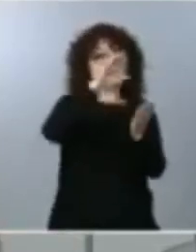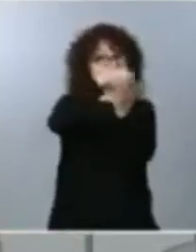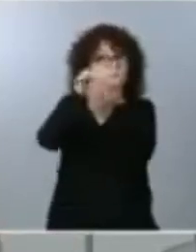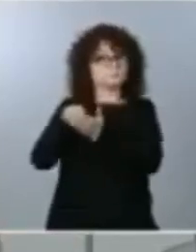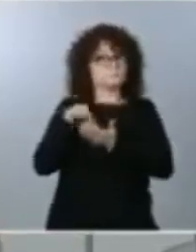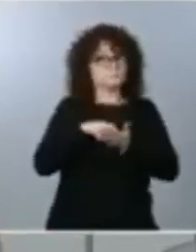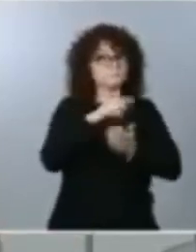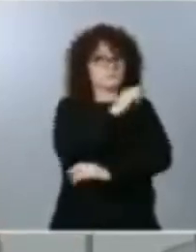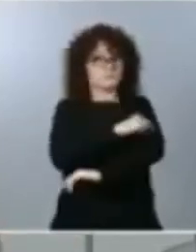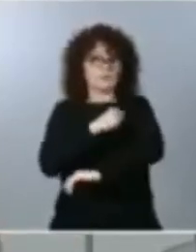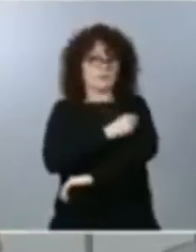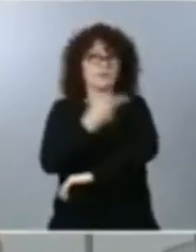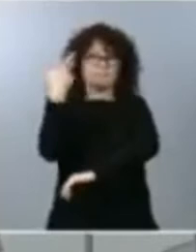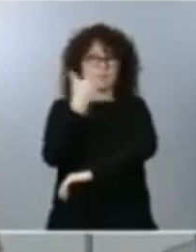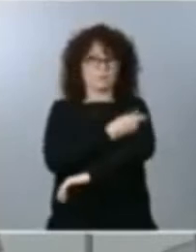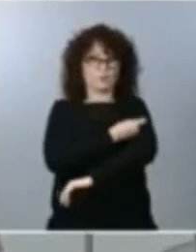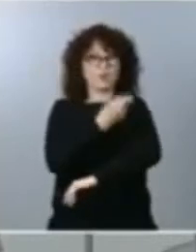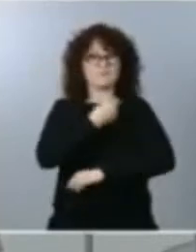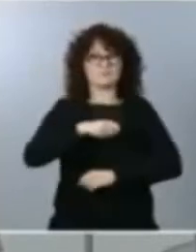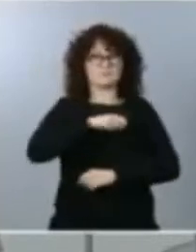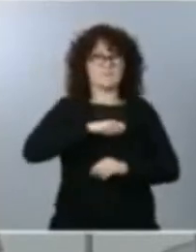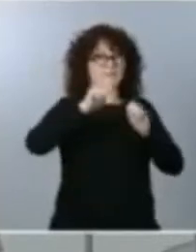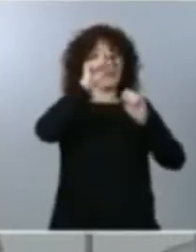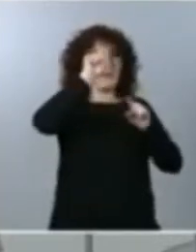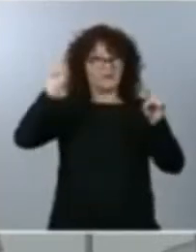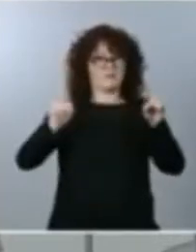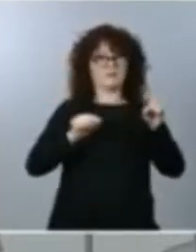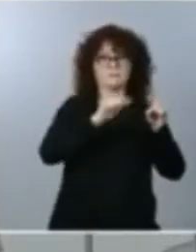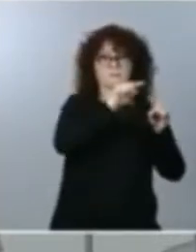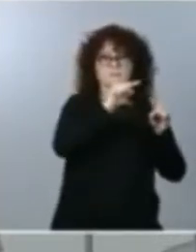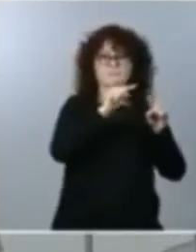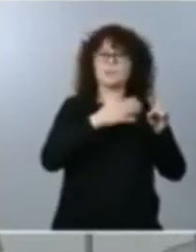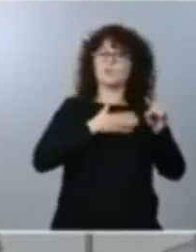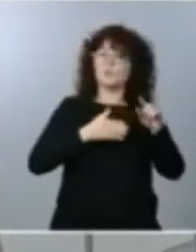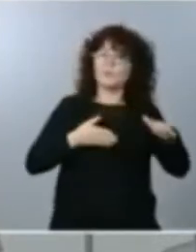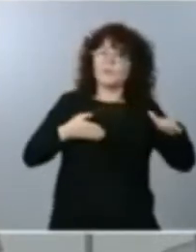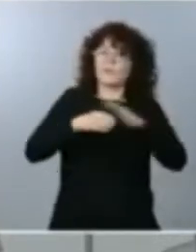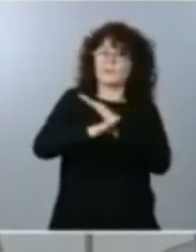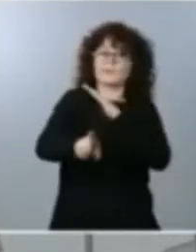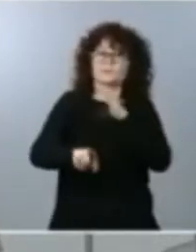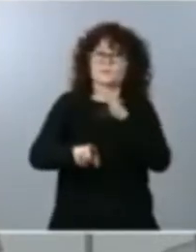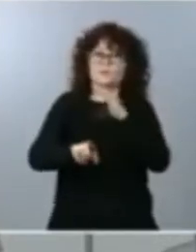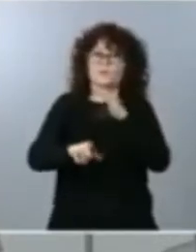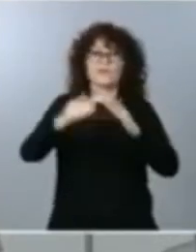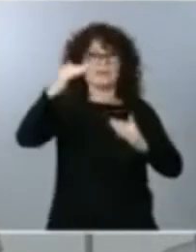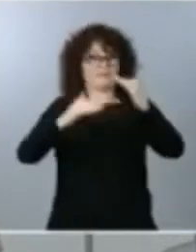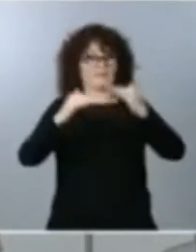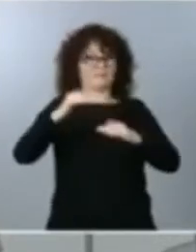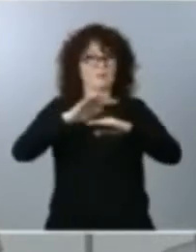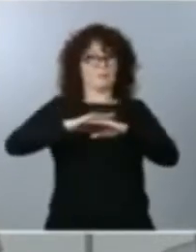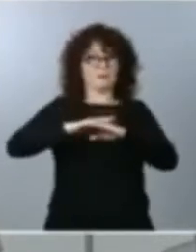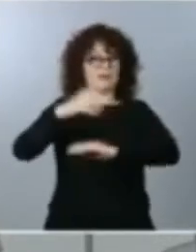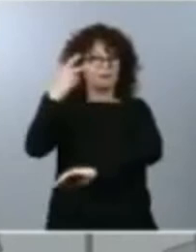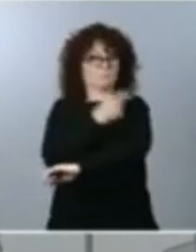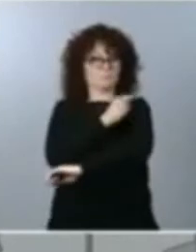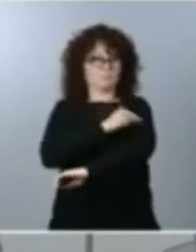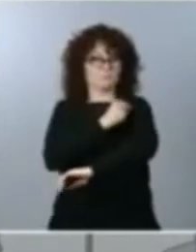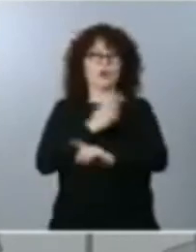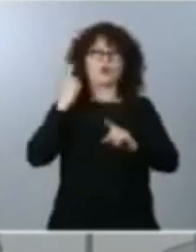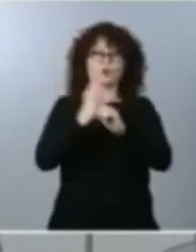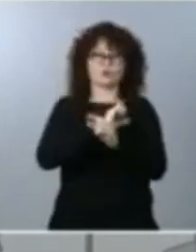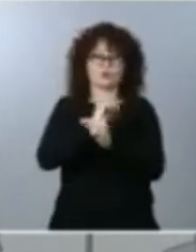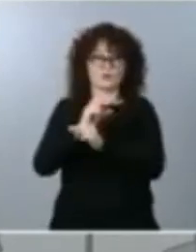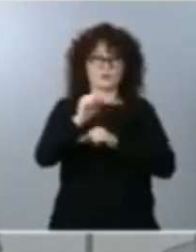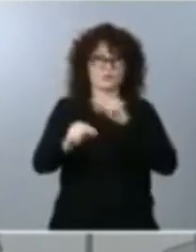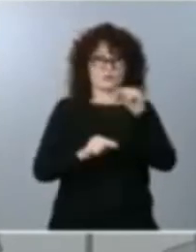en toda España y que van a garantizar un acceso equitativo del conjunto de la población a la vacuna del COVID-19 o a las vacunas del COVID-19.